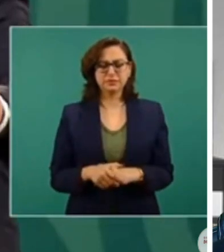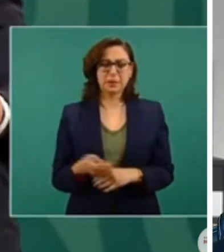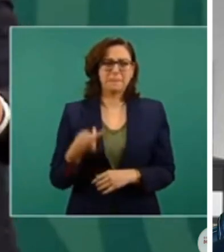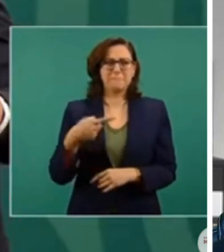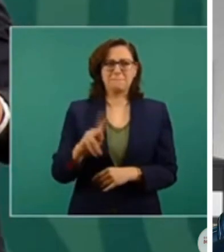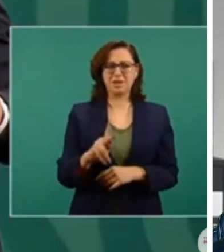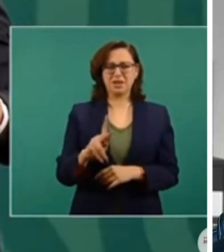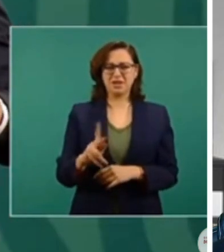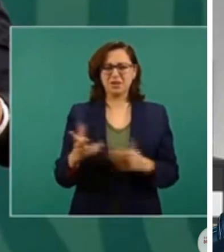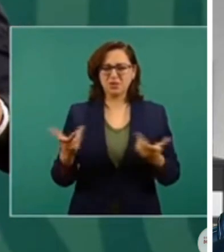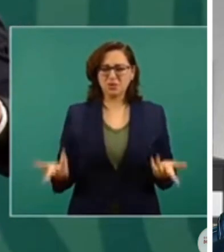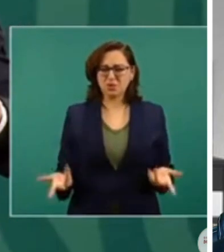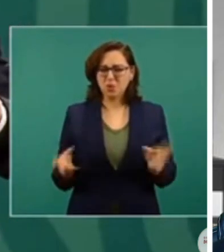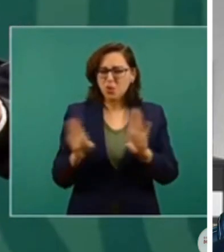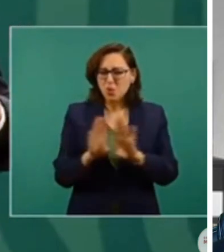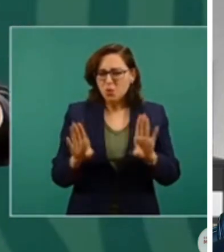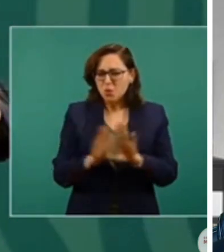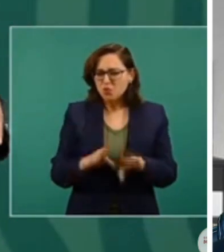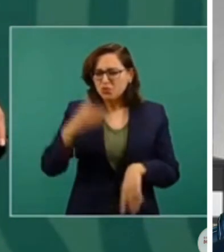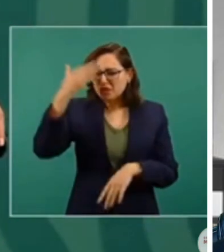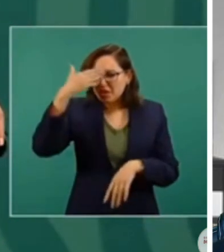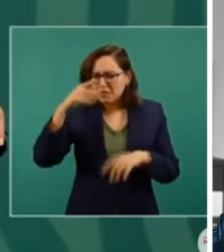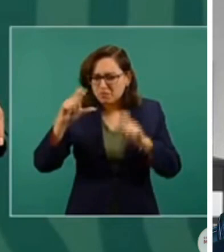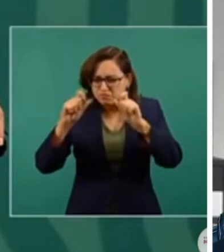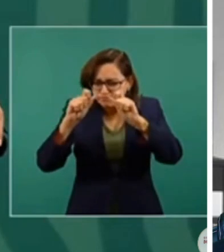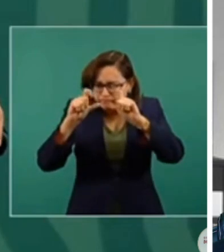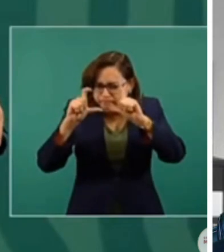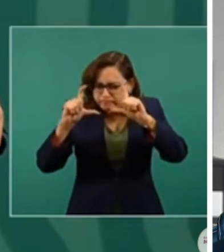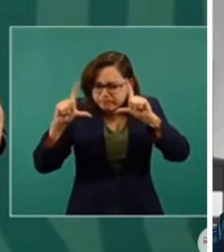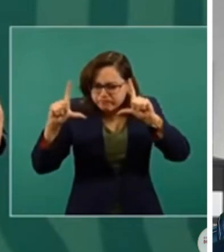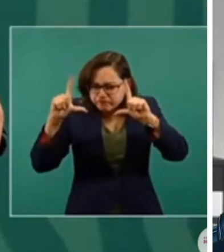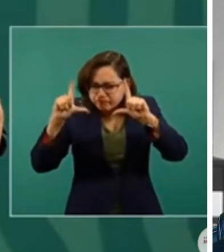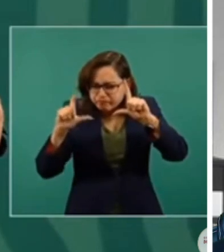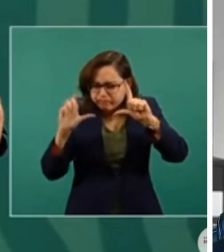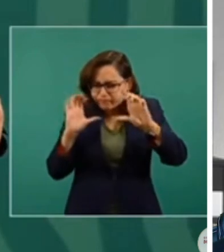es qué precisión porque como a la hora